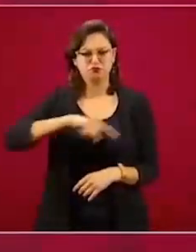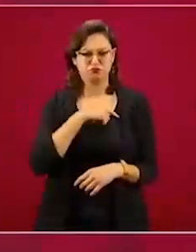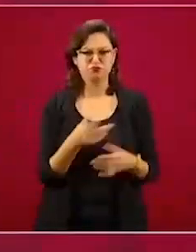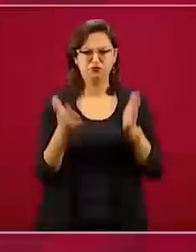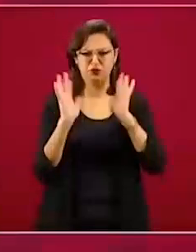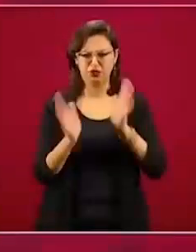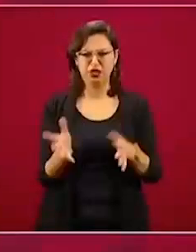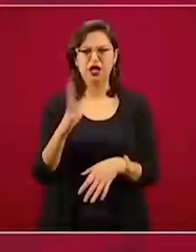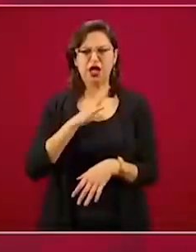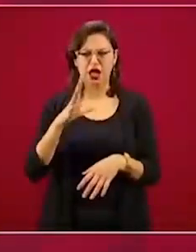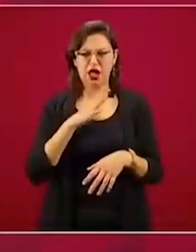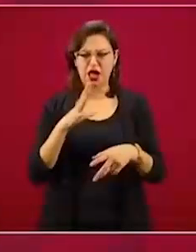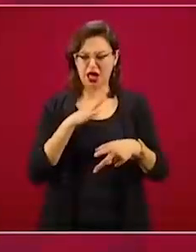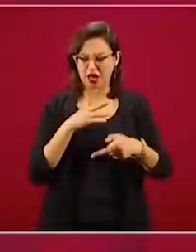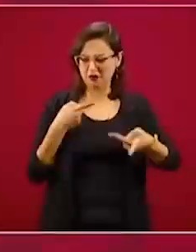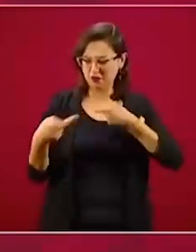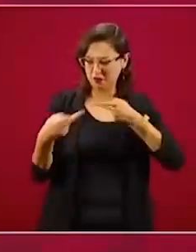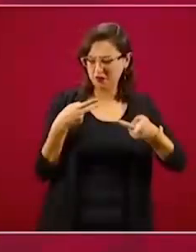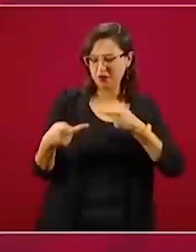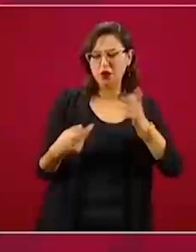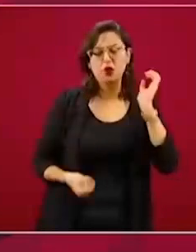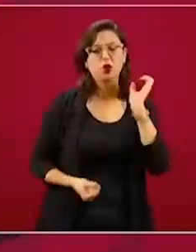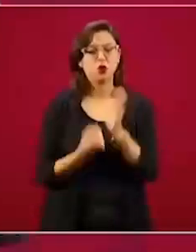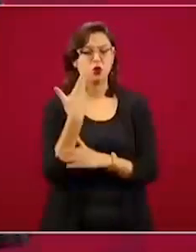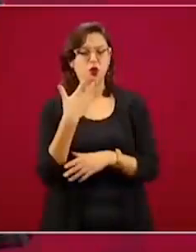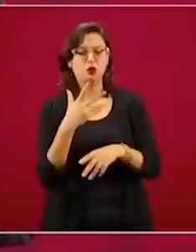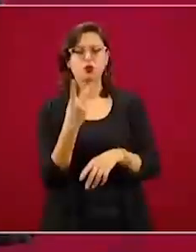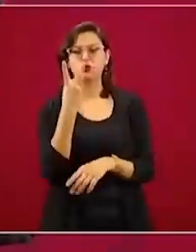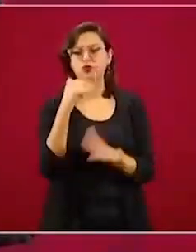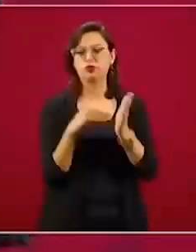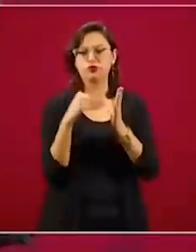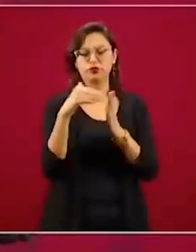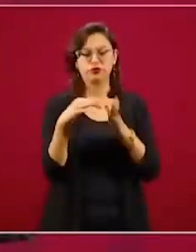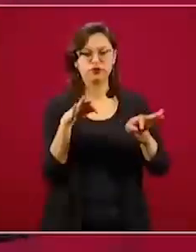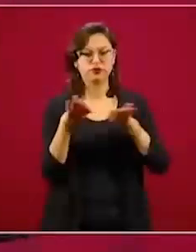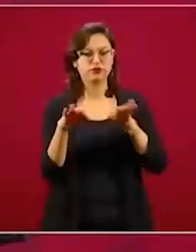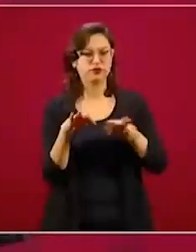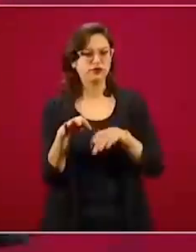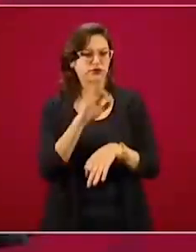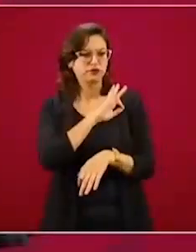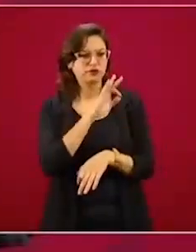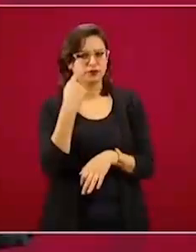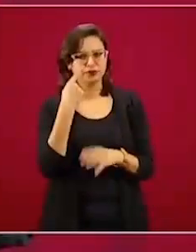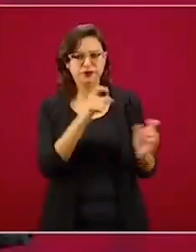tenemos incluso una relación, a ver si se presenta.